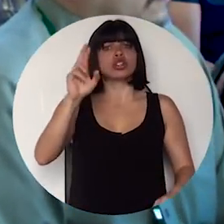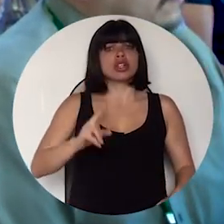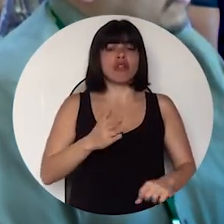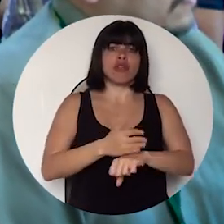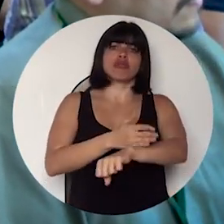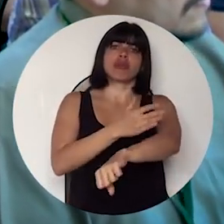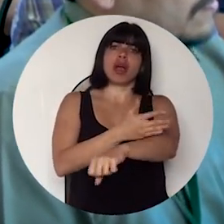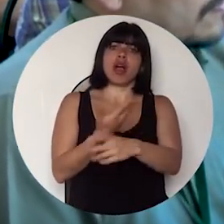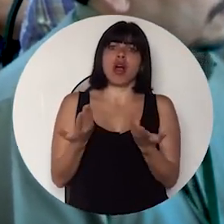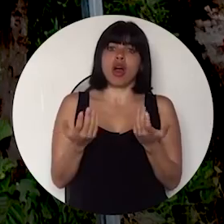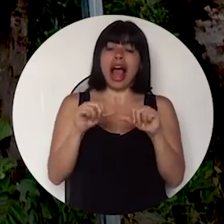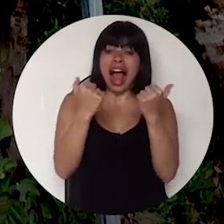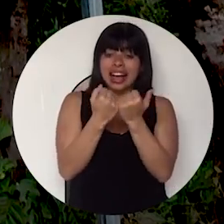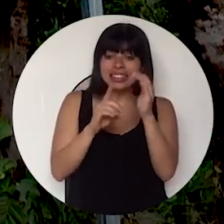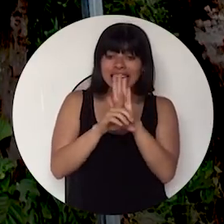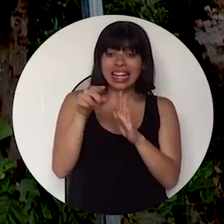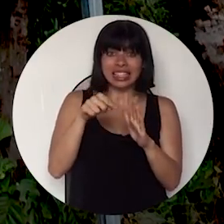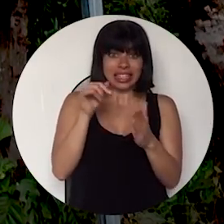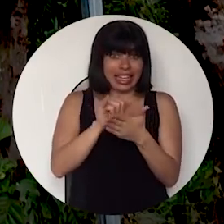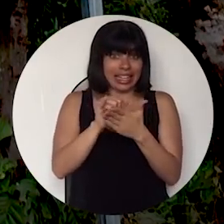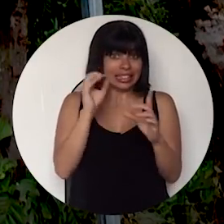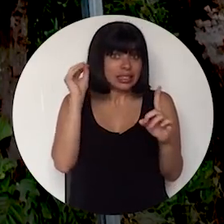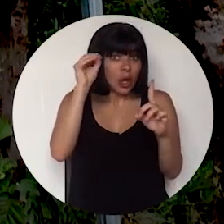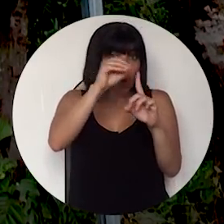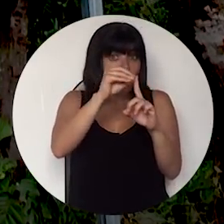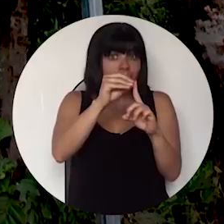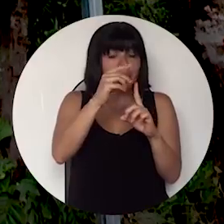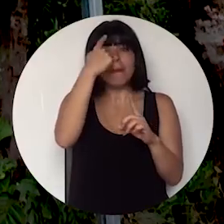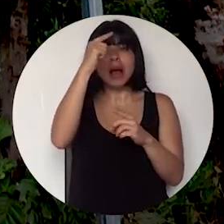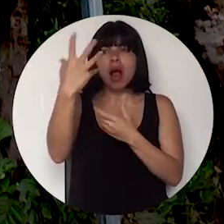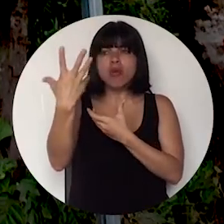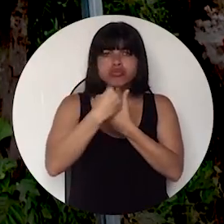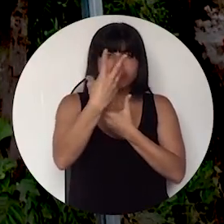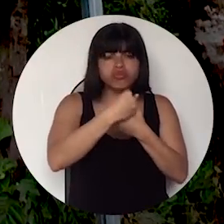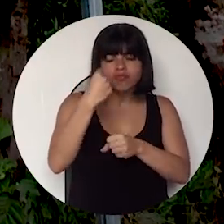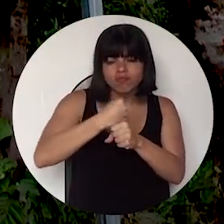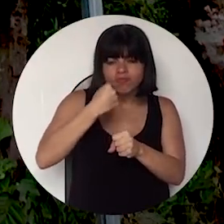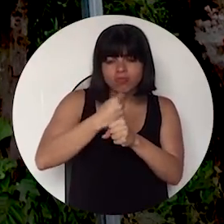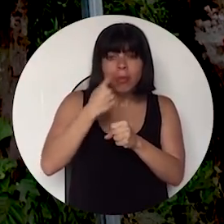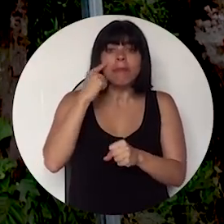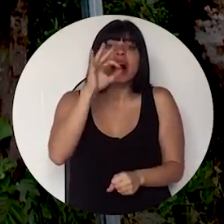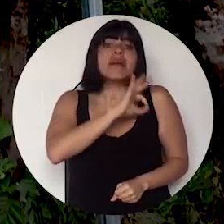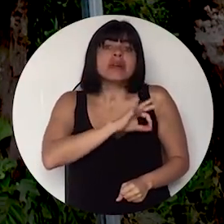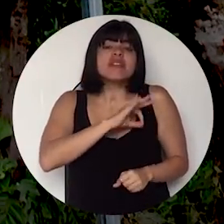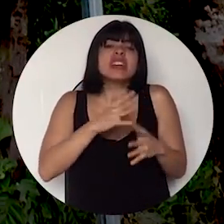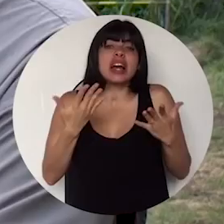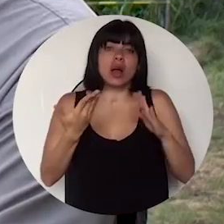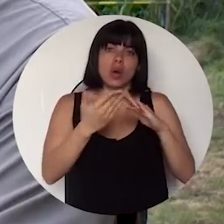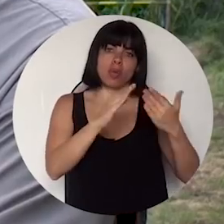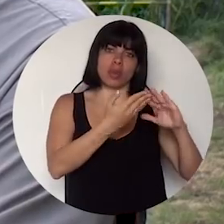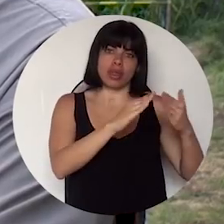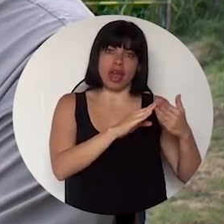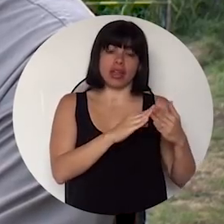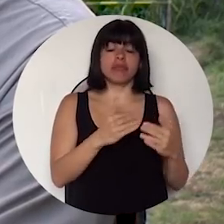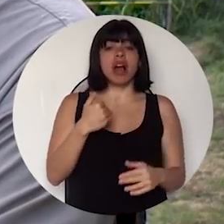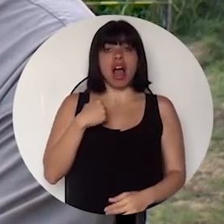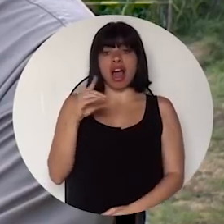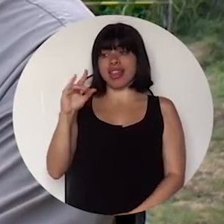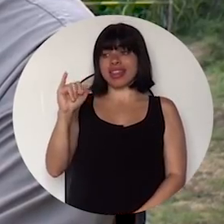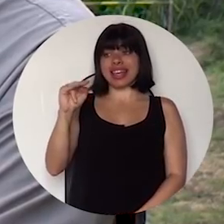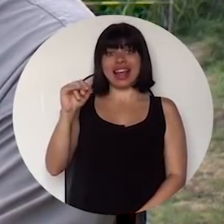Rica mejor. Las asociaciones de desarrollo son para eso, para integrar, para trabajar por la comunidad. Queremos un